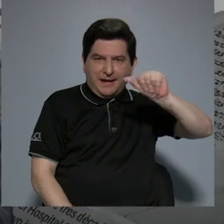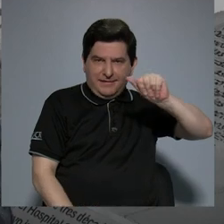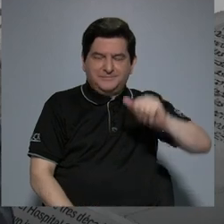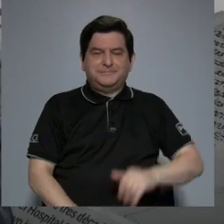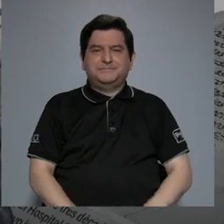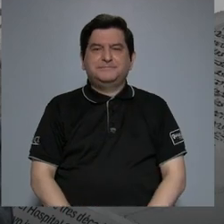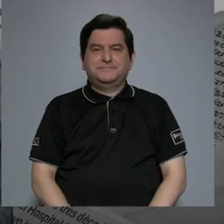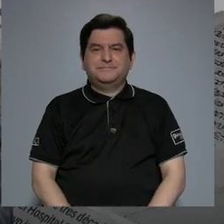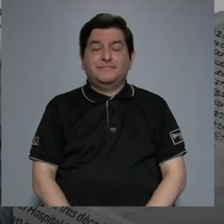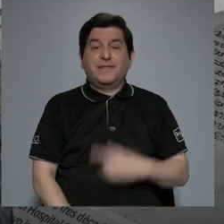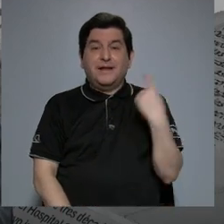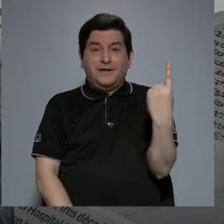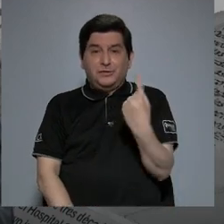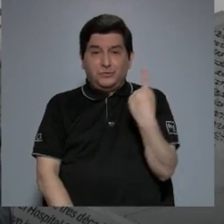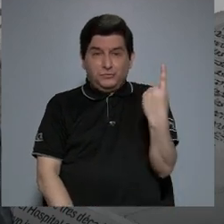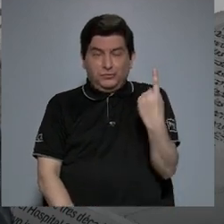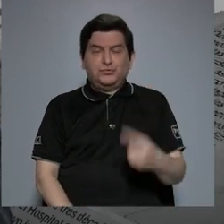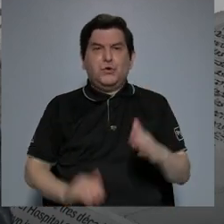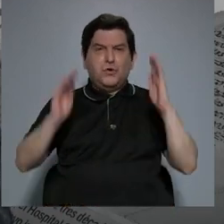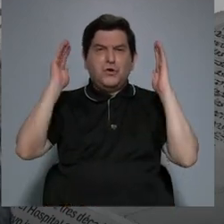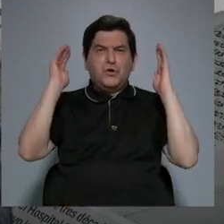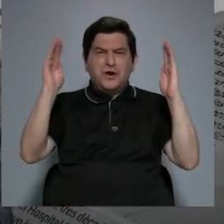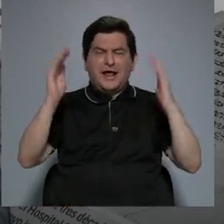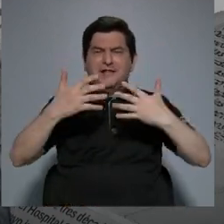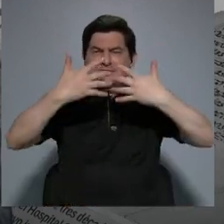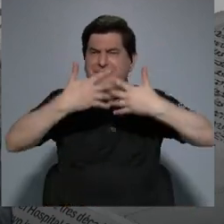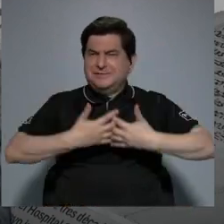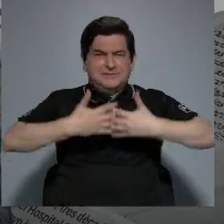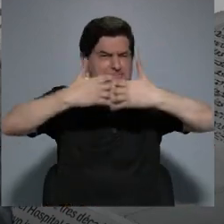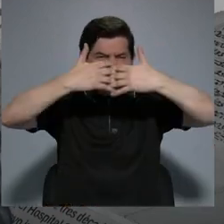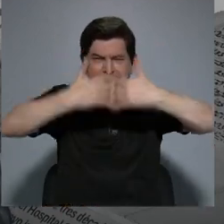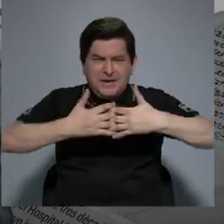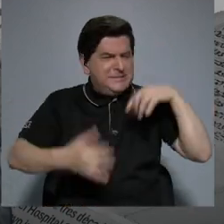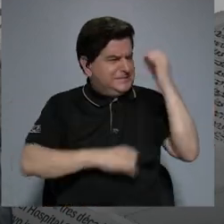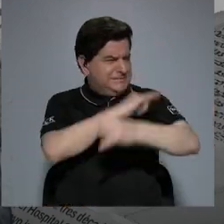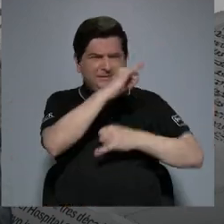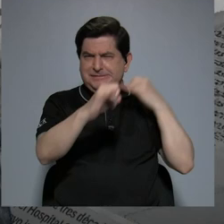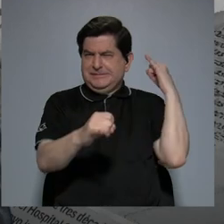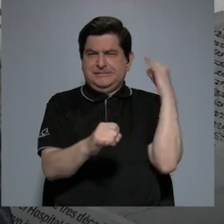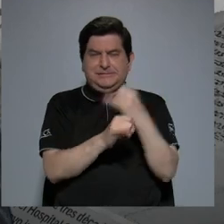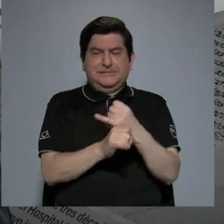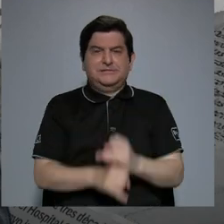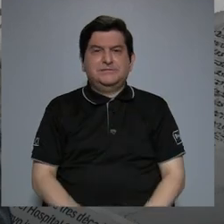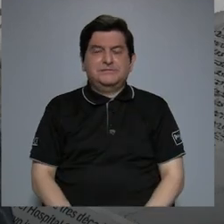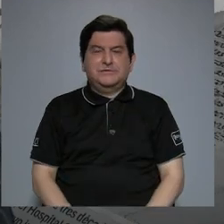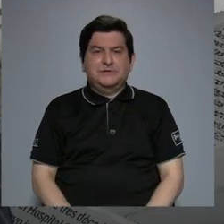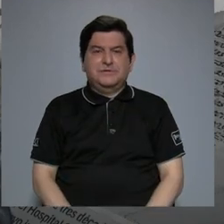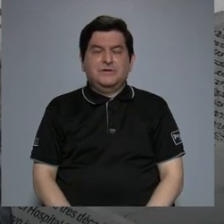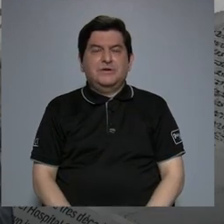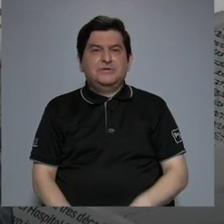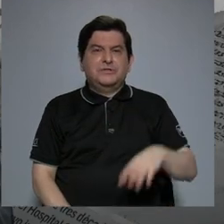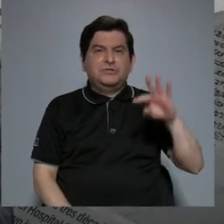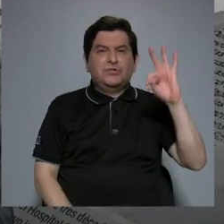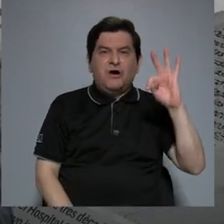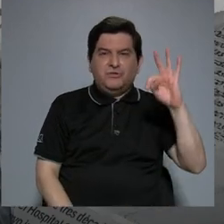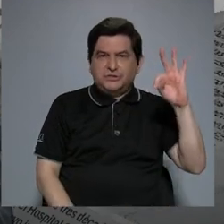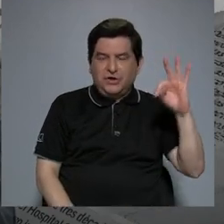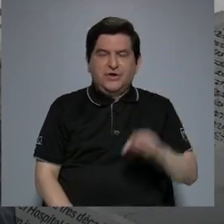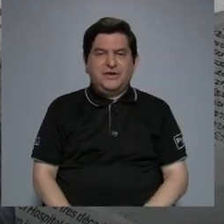Únicamente las grandes compañías internacionales como TOEFL, TOEIC,